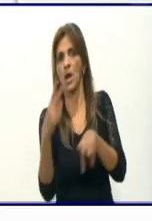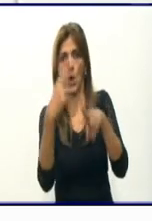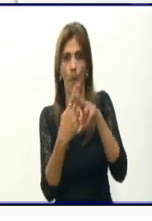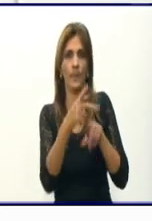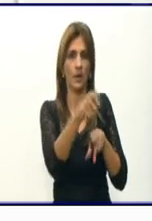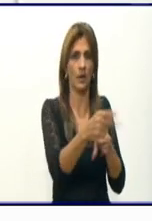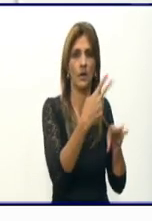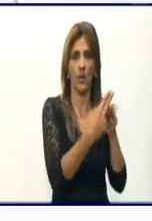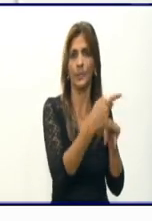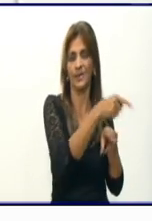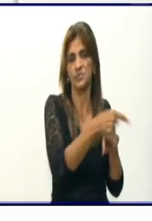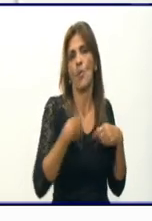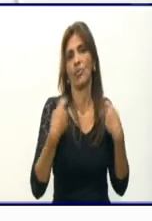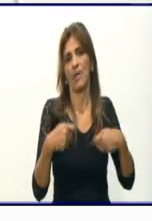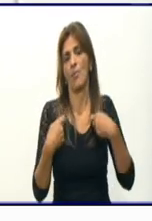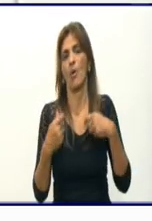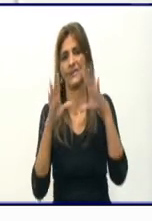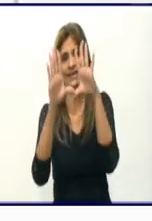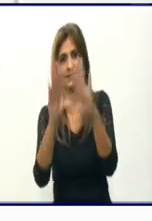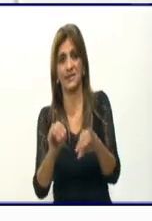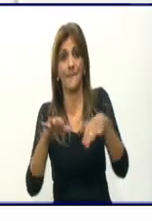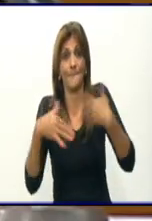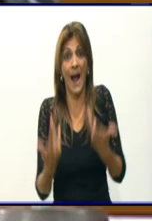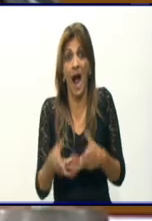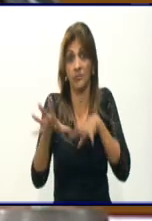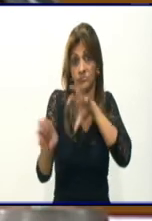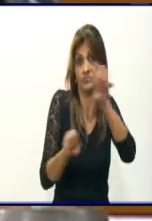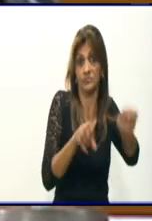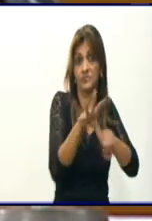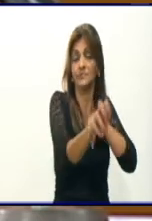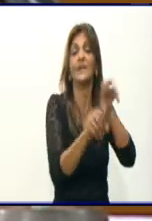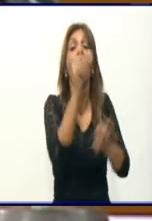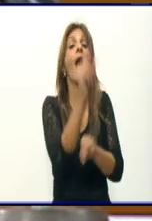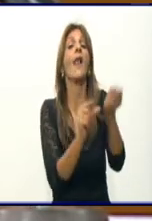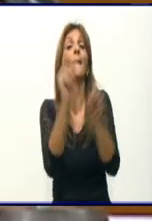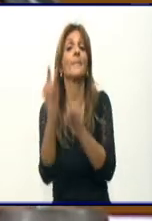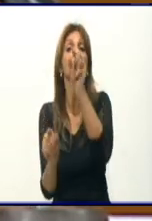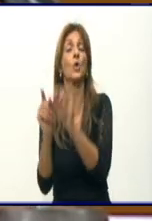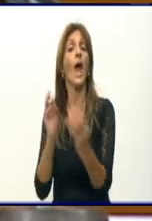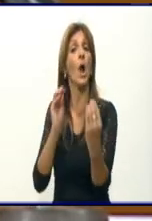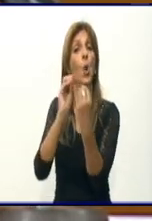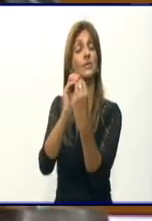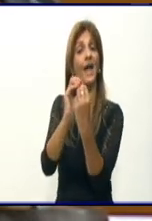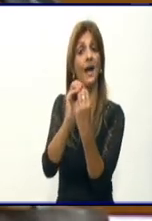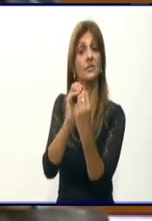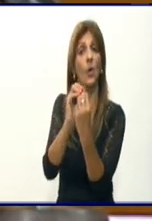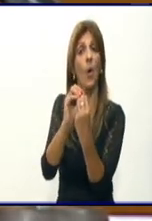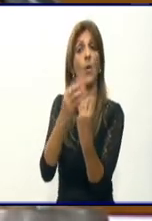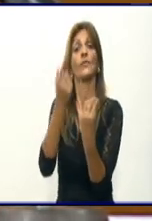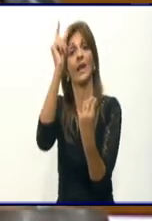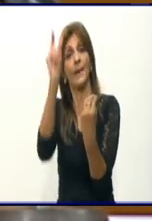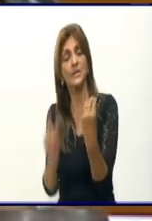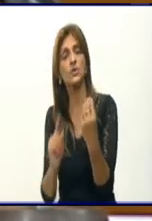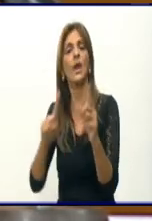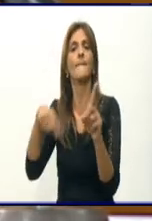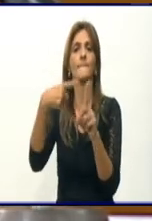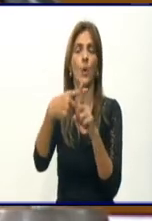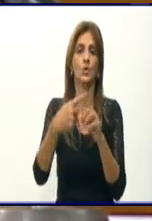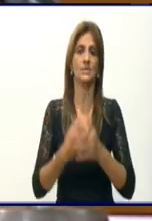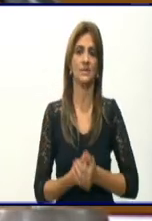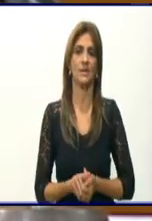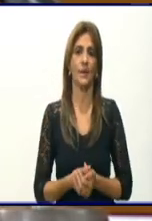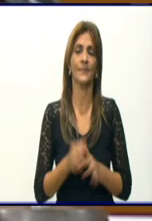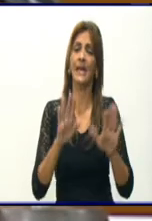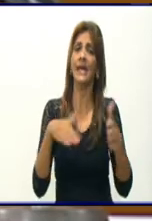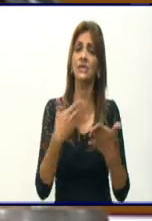enfermo, para que a tiempo se pueda hacer una acción sobre esa persona. Entonces, lo que estamos viendo, la tendencia ha sido a ir un poco a la